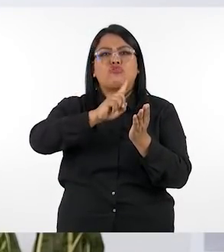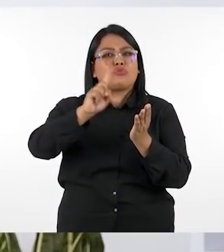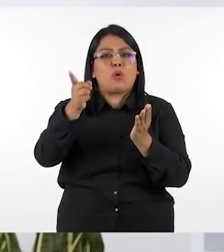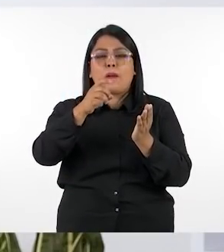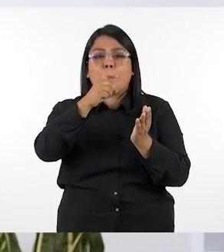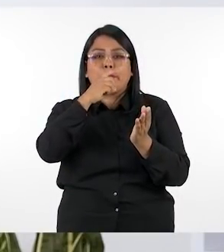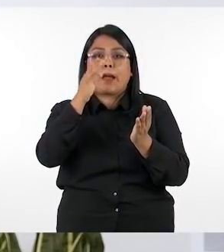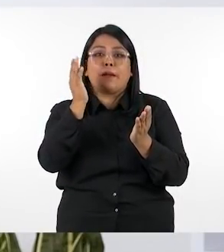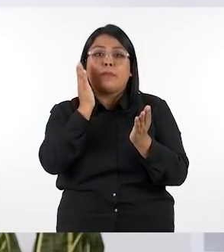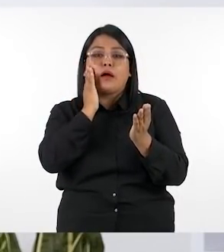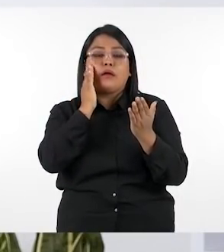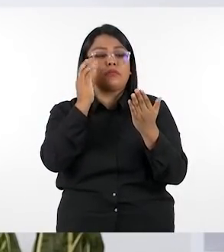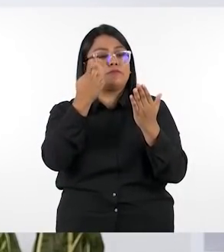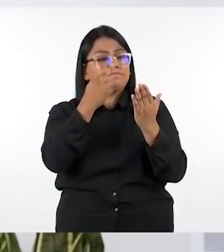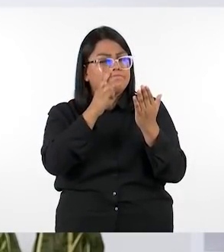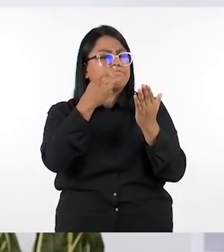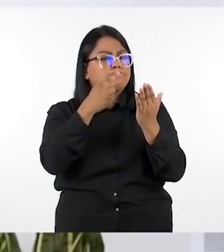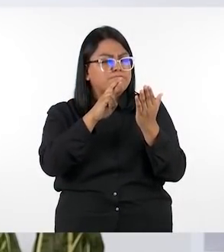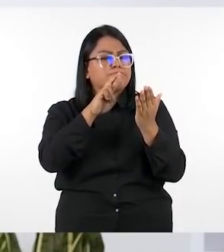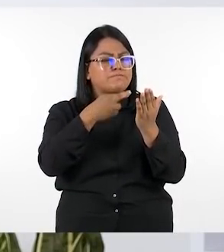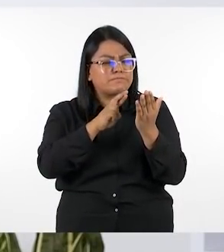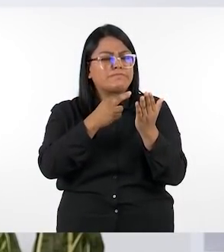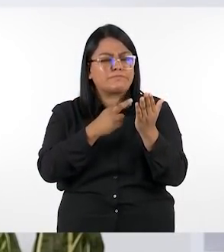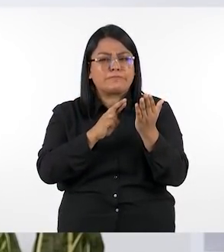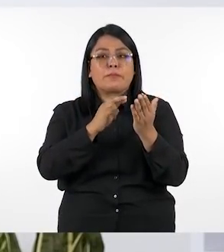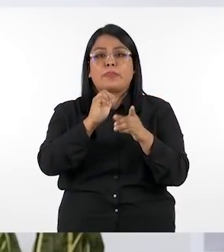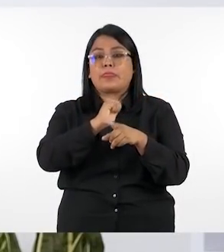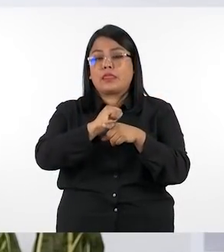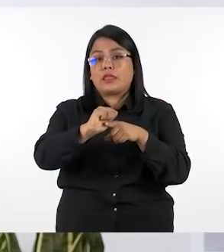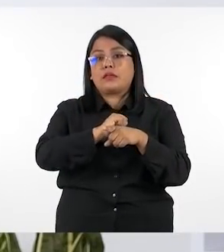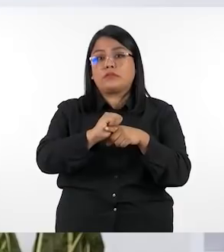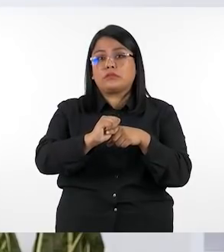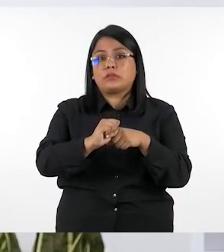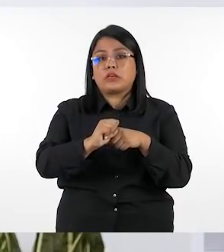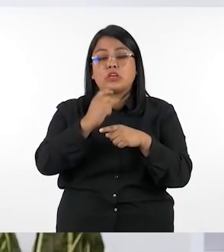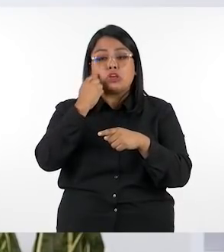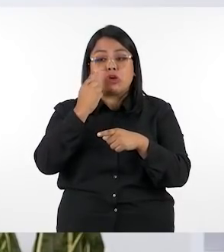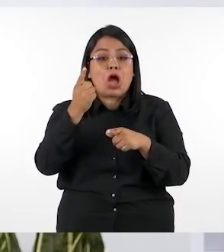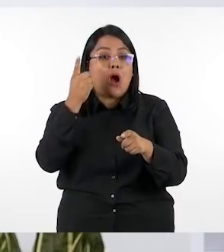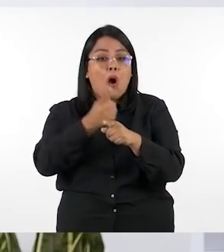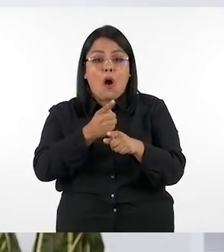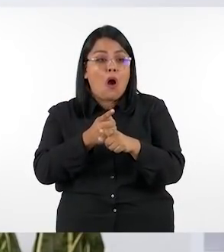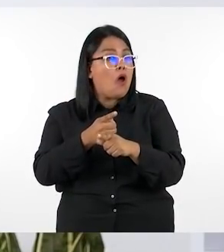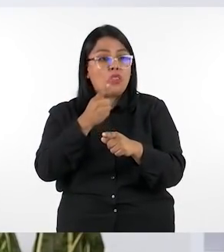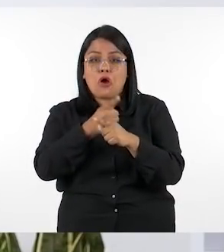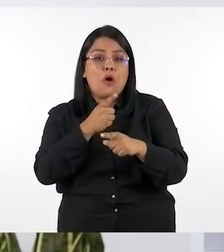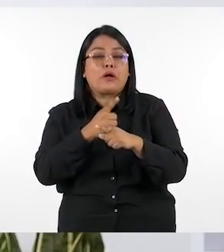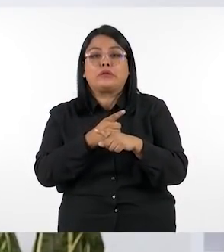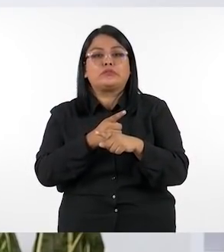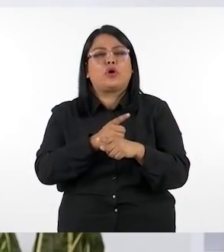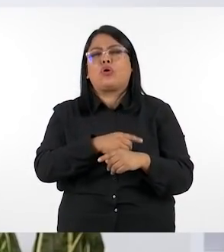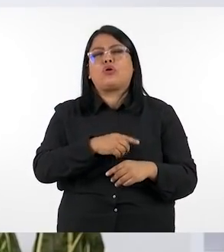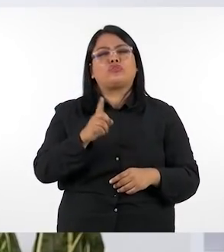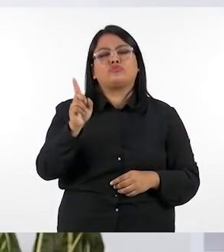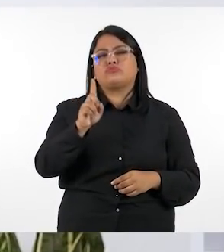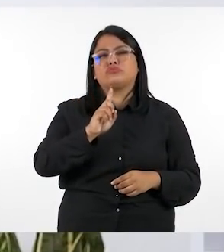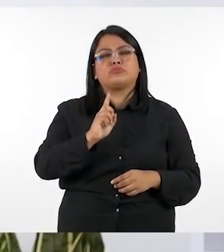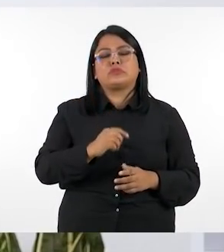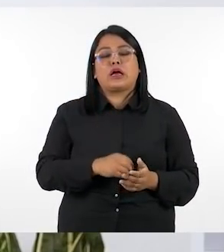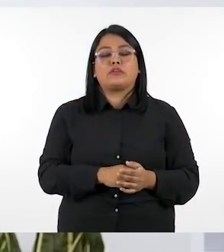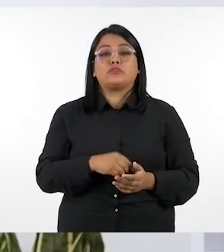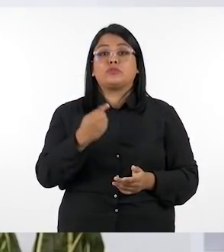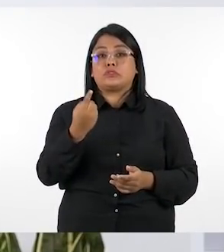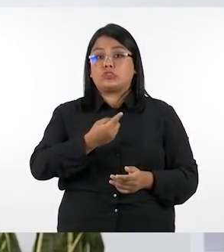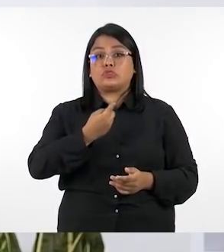padre o encargado revise cada uno de los ejercicios y compruebe si está correcto o no simplemente es para